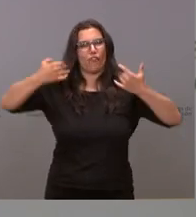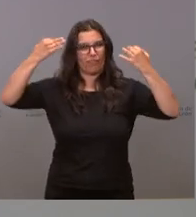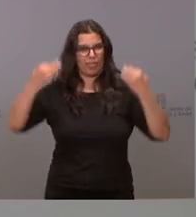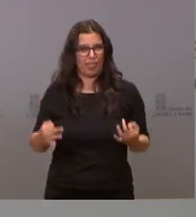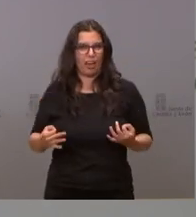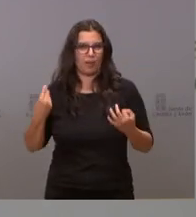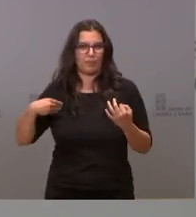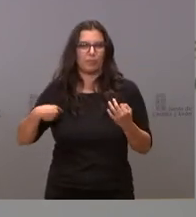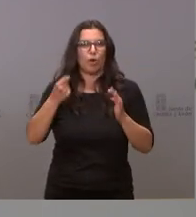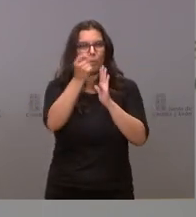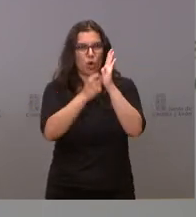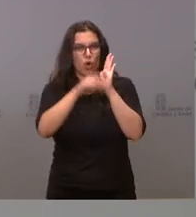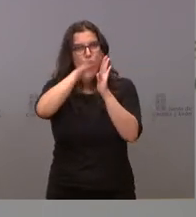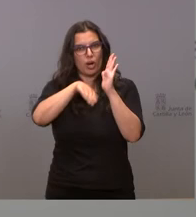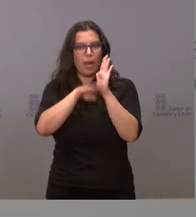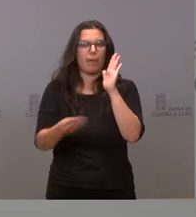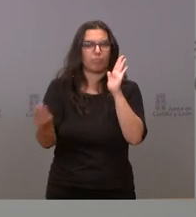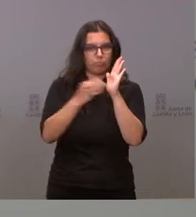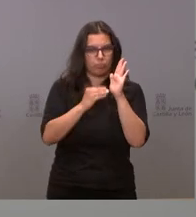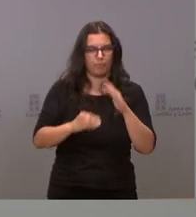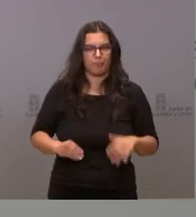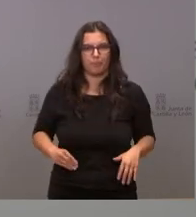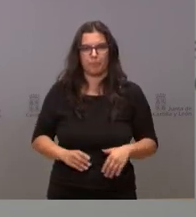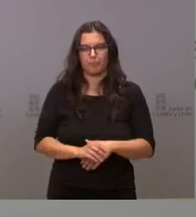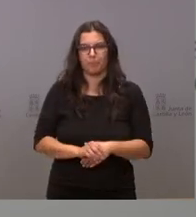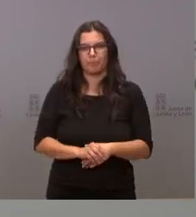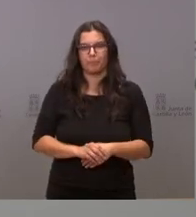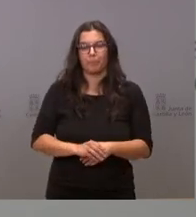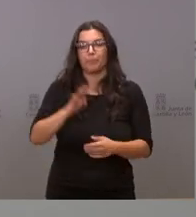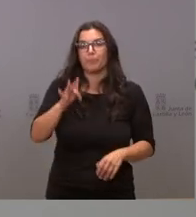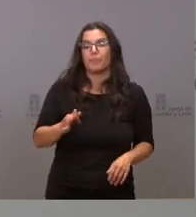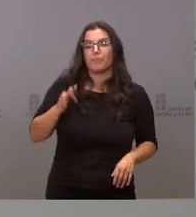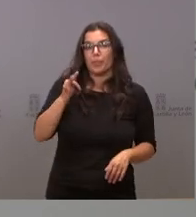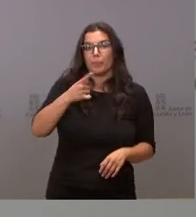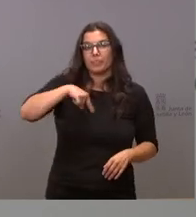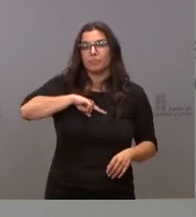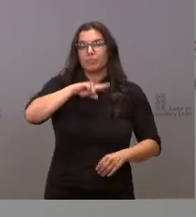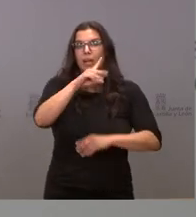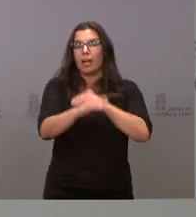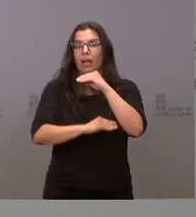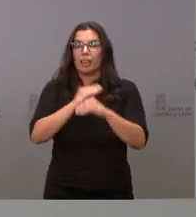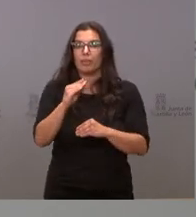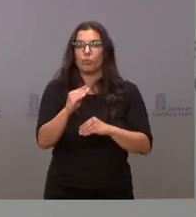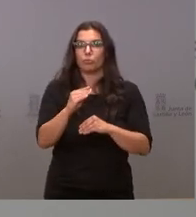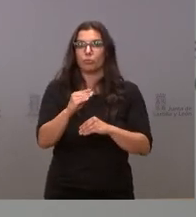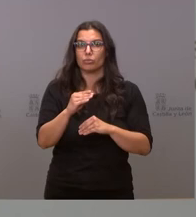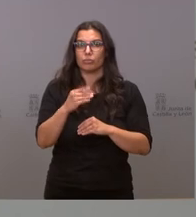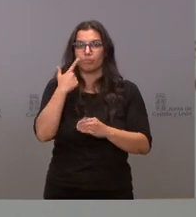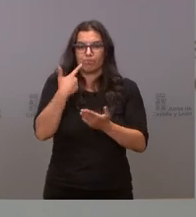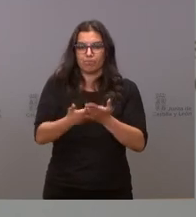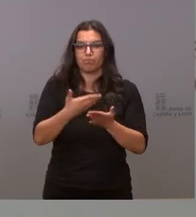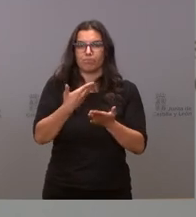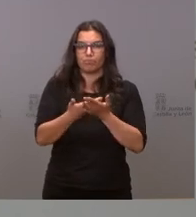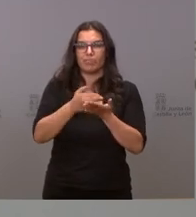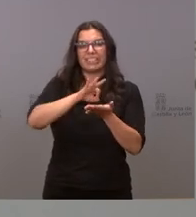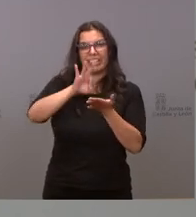incorporarse esta medida en el programa electoral y además lo vamos a hacer garantizando los